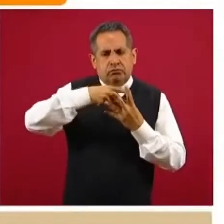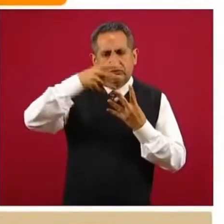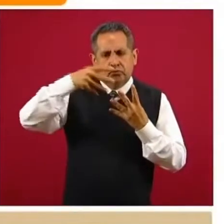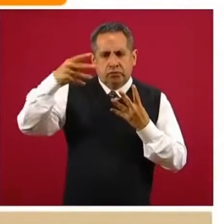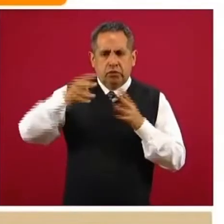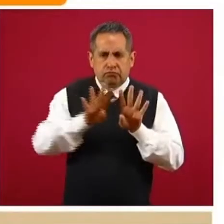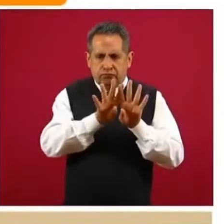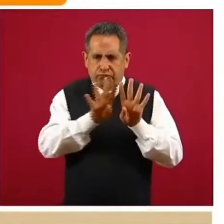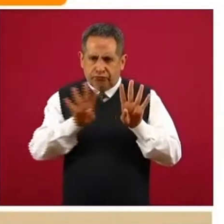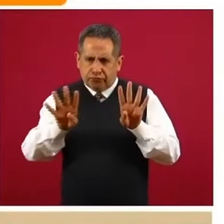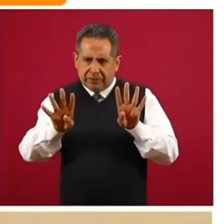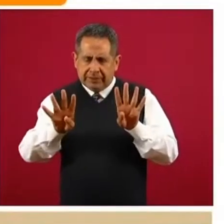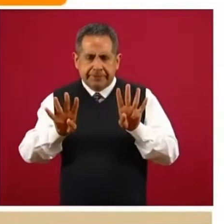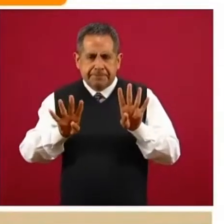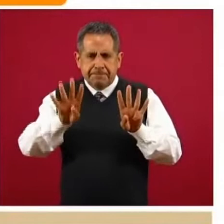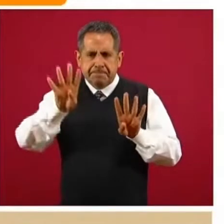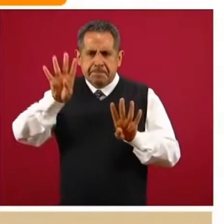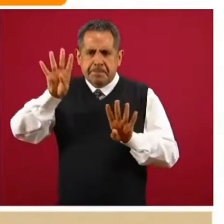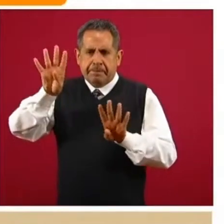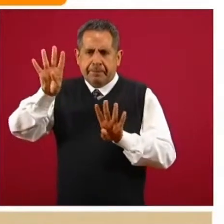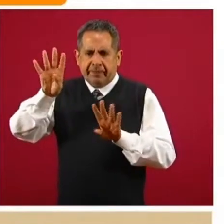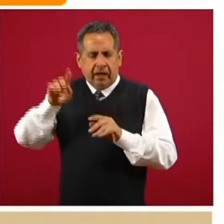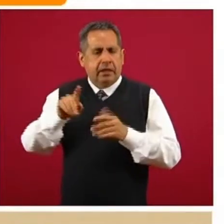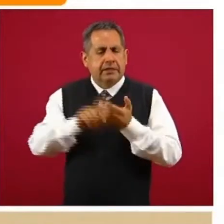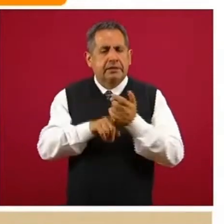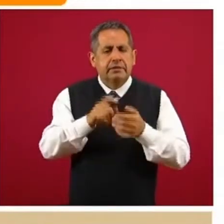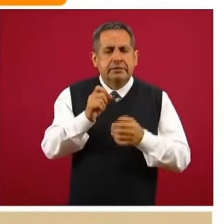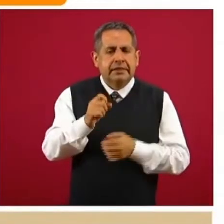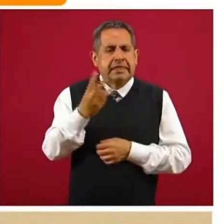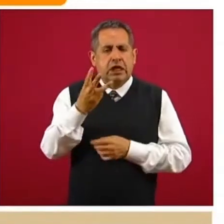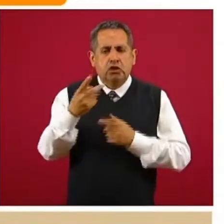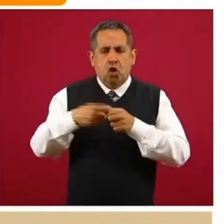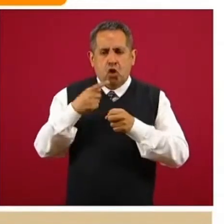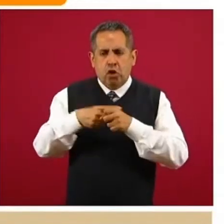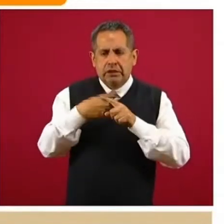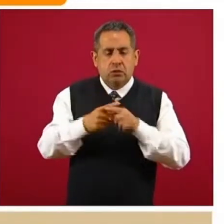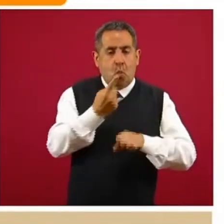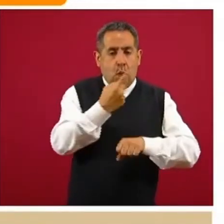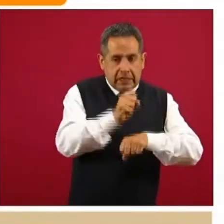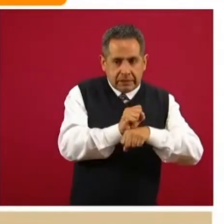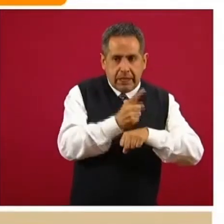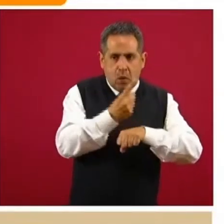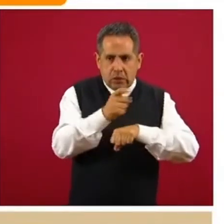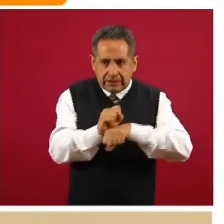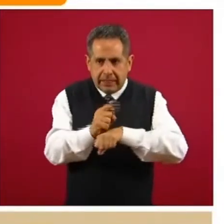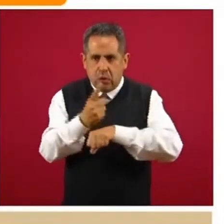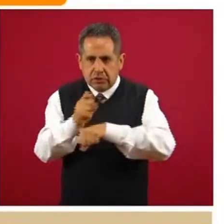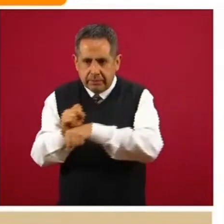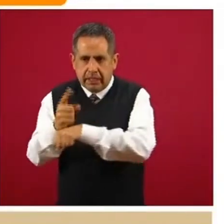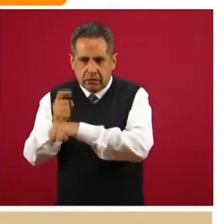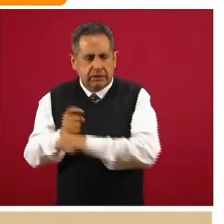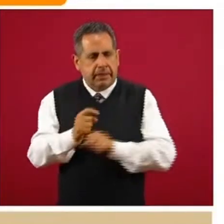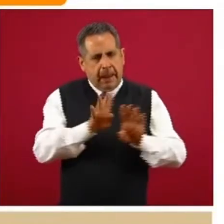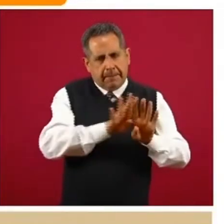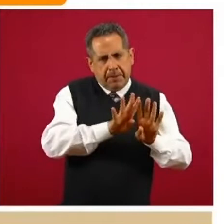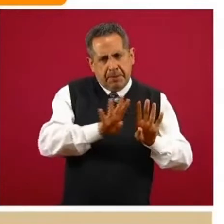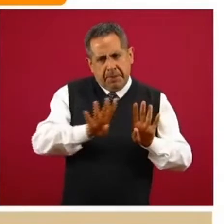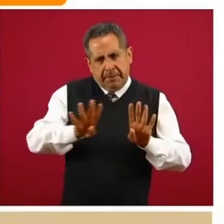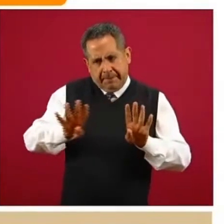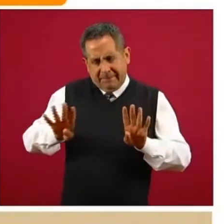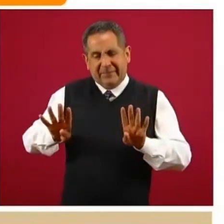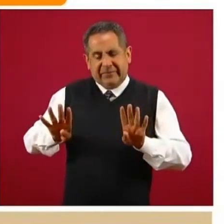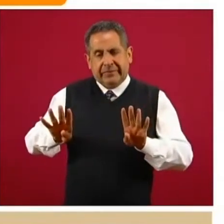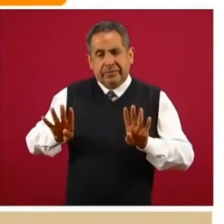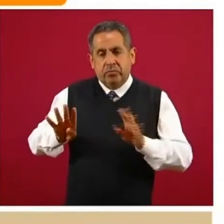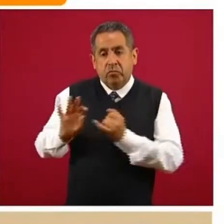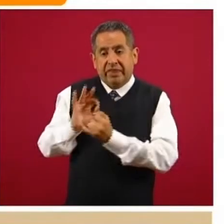barras, son tres colores para cada una de las barras, están distribuidas por semana epidemiológica y la última semana que se presenta,